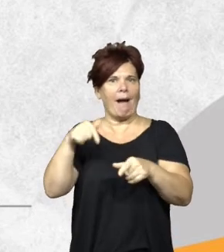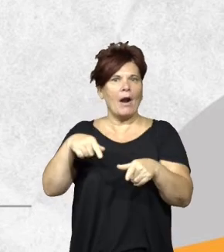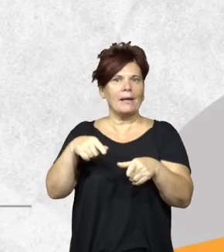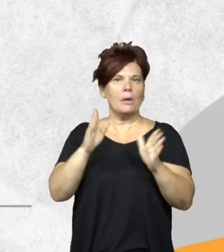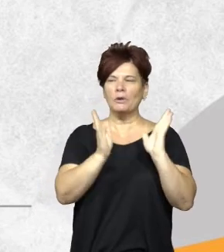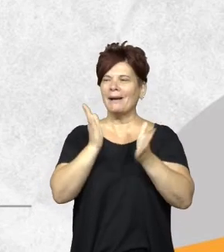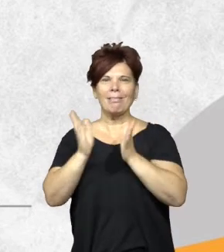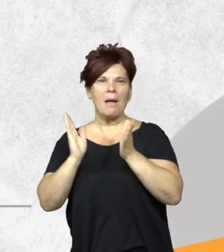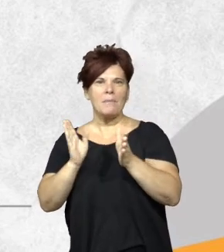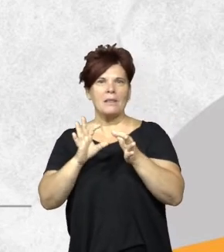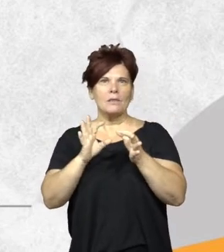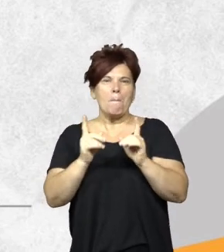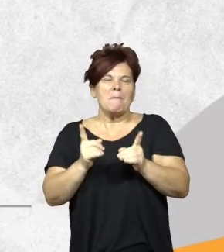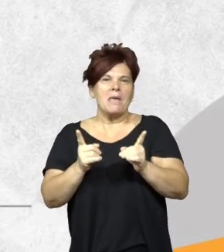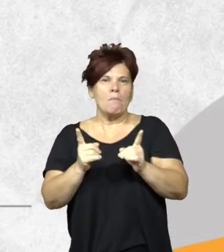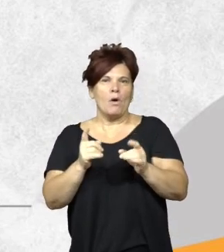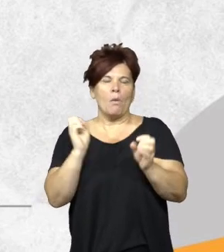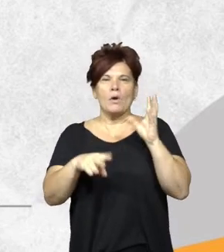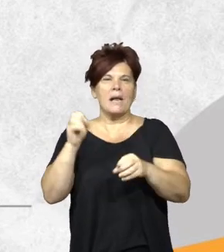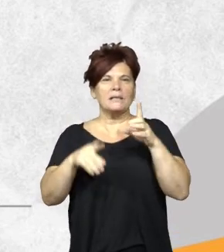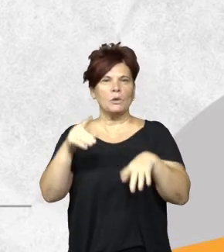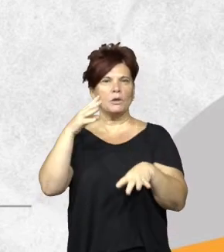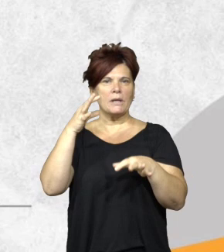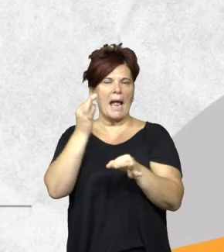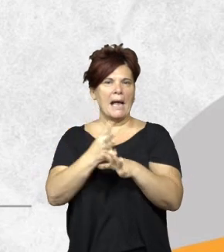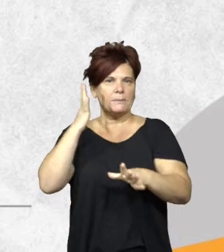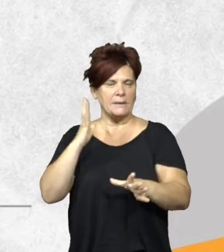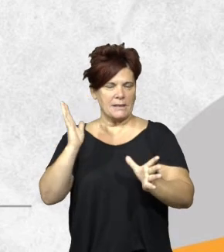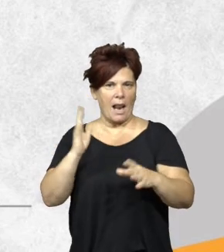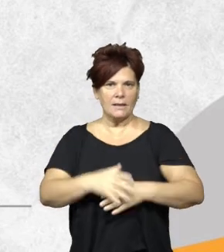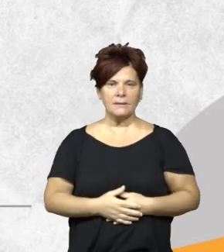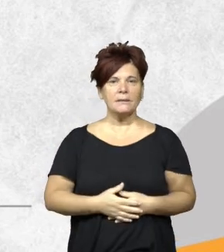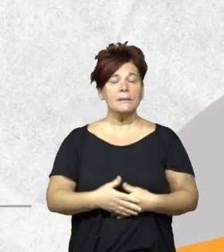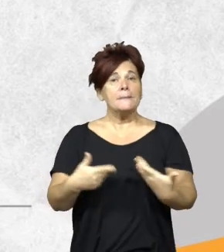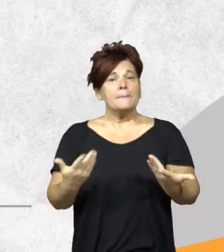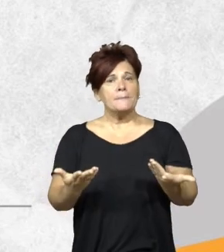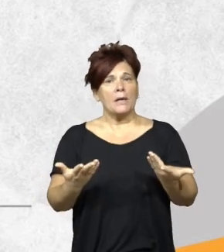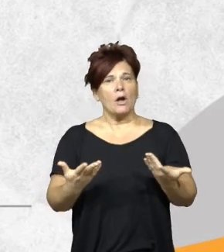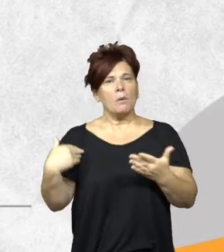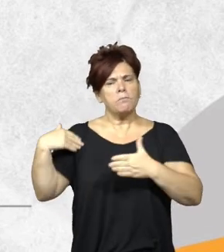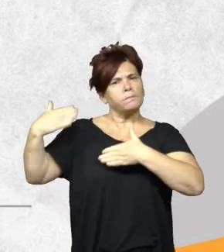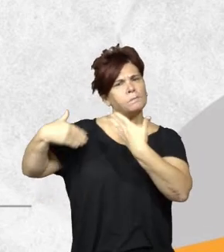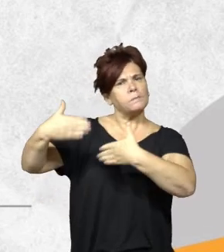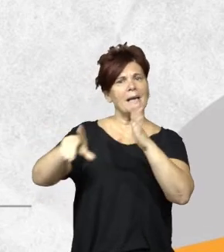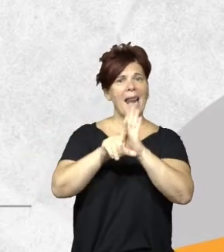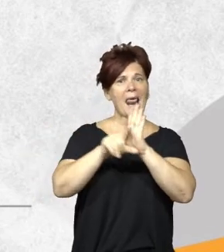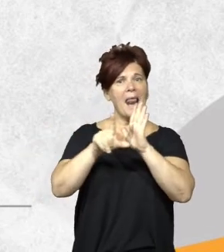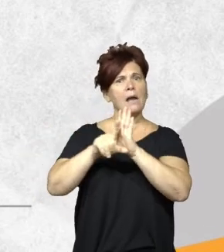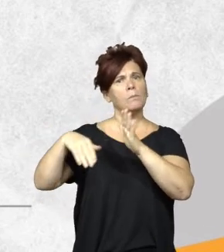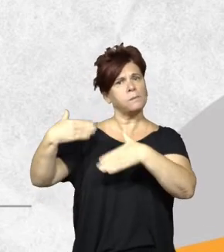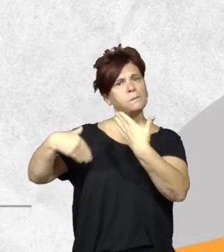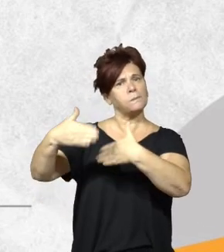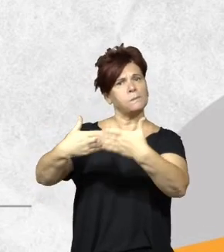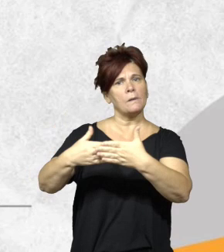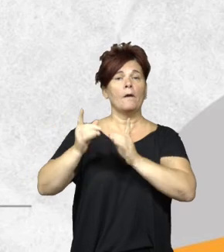realmente es un pendiente, por lo que pegando a Nación de todo lo que tiene que hacer, pero la actualización de esta ley, que